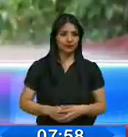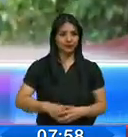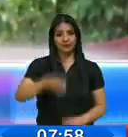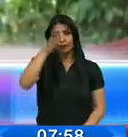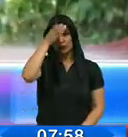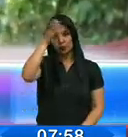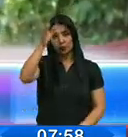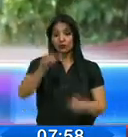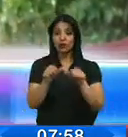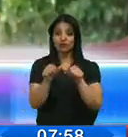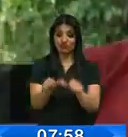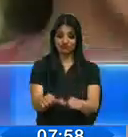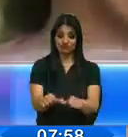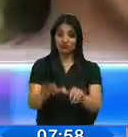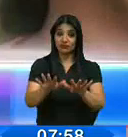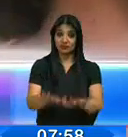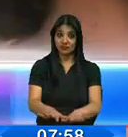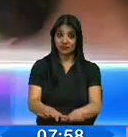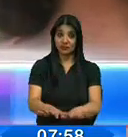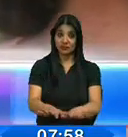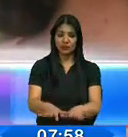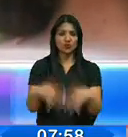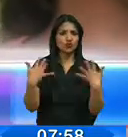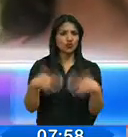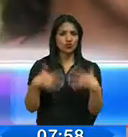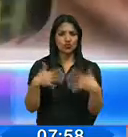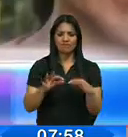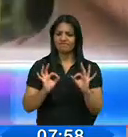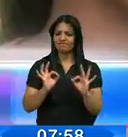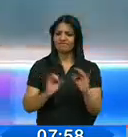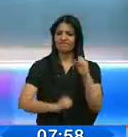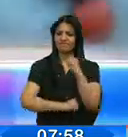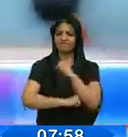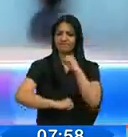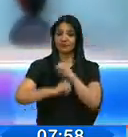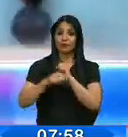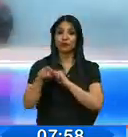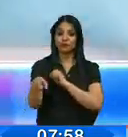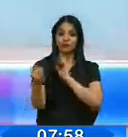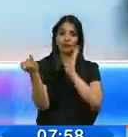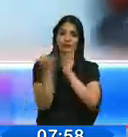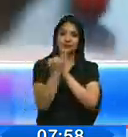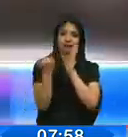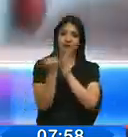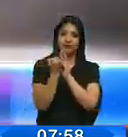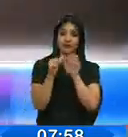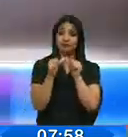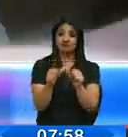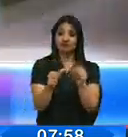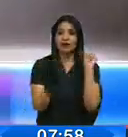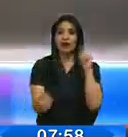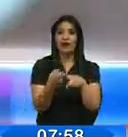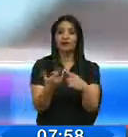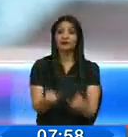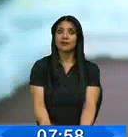que estamos mencionando tienen una fortaleza común que es la identidad que persiste hasta el día de hoy.